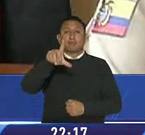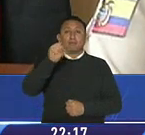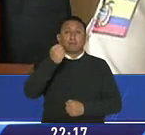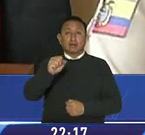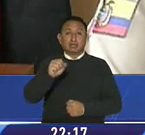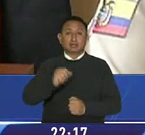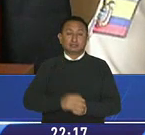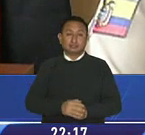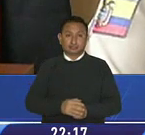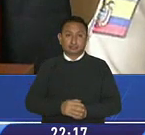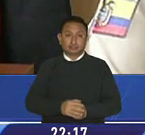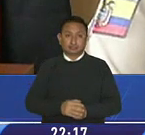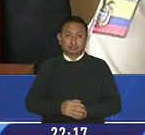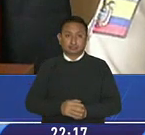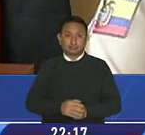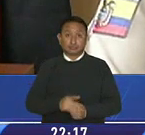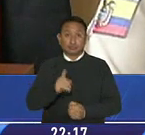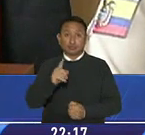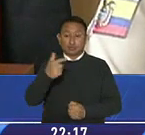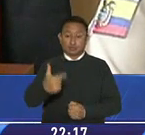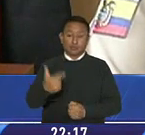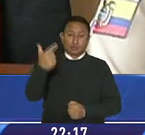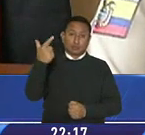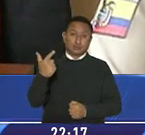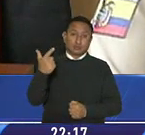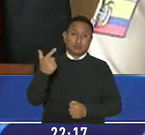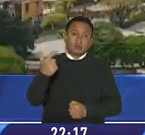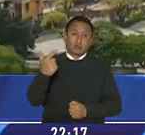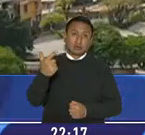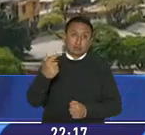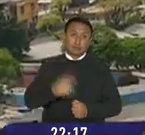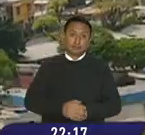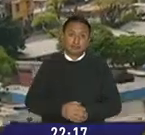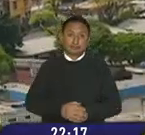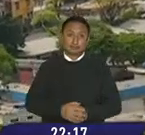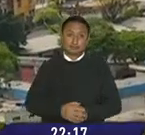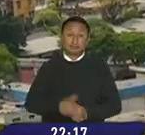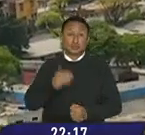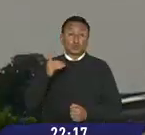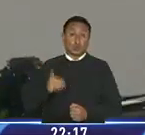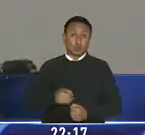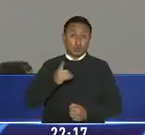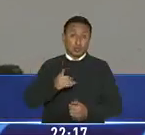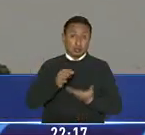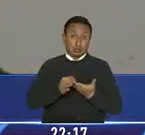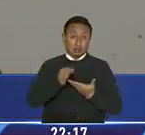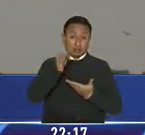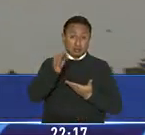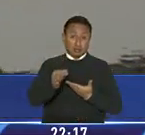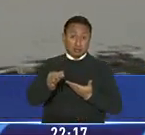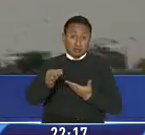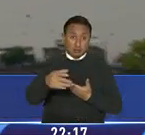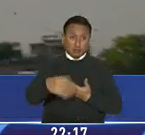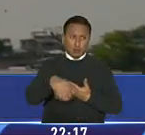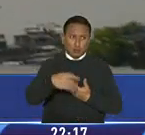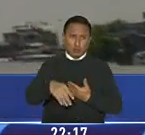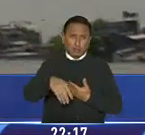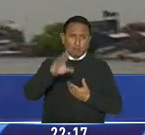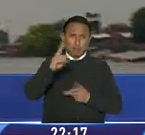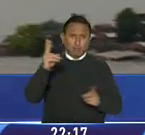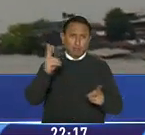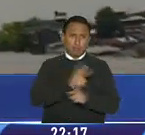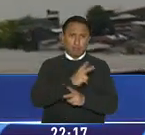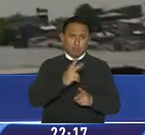un arma aparentemente nueve milímetros. Durán es uno de los cantones en la provincia del Guayas que mayor